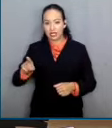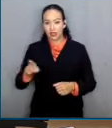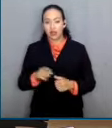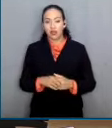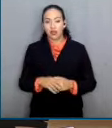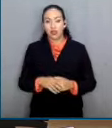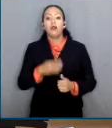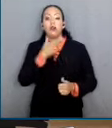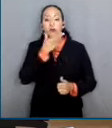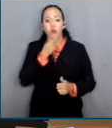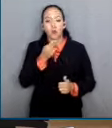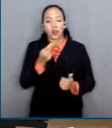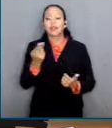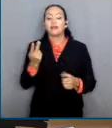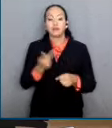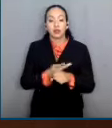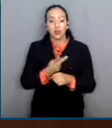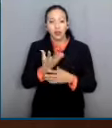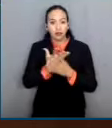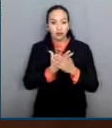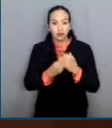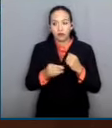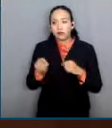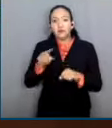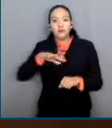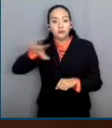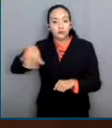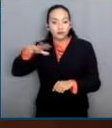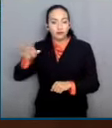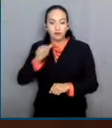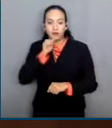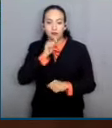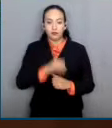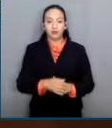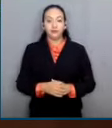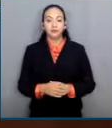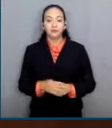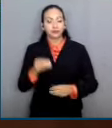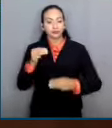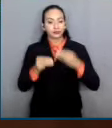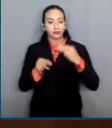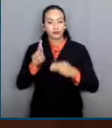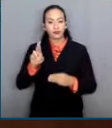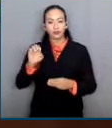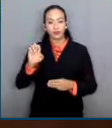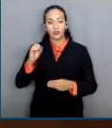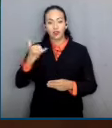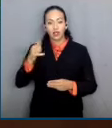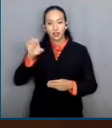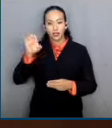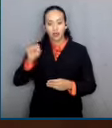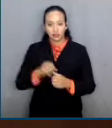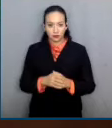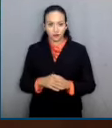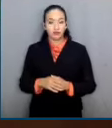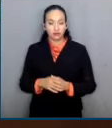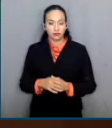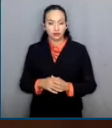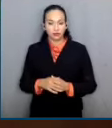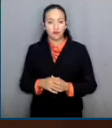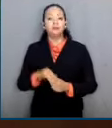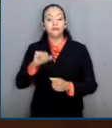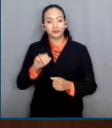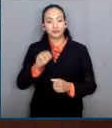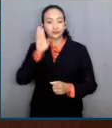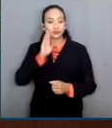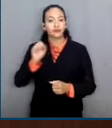la acción de la justicia. El magistrado Reyes Rodríguez Mondragón votó en contra del proyecto de la magistrada Yaní Notalo